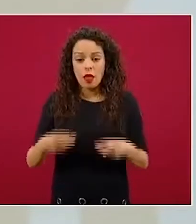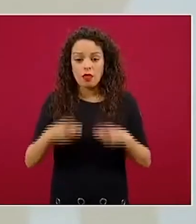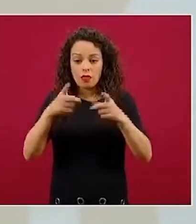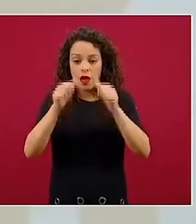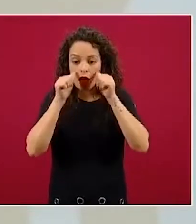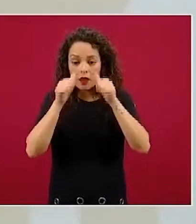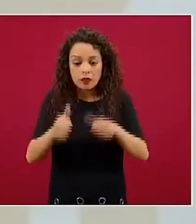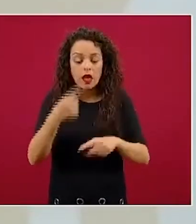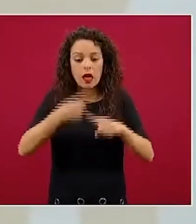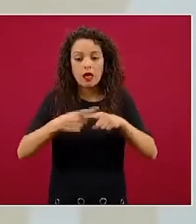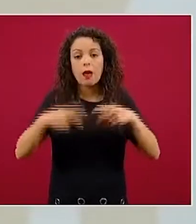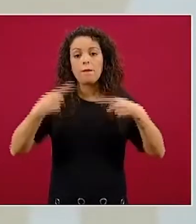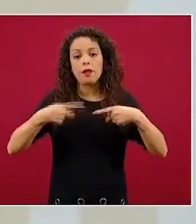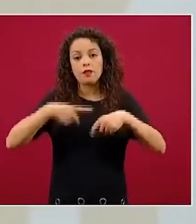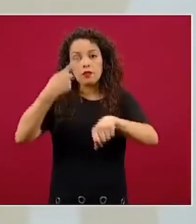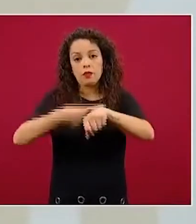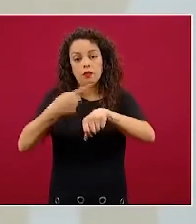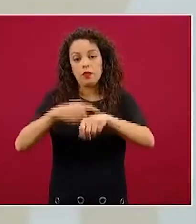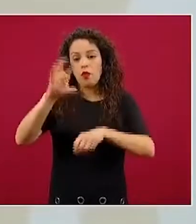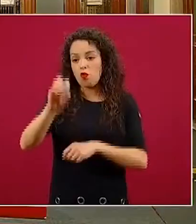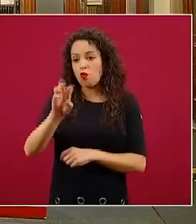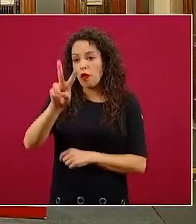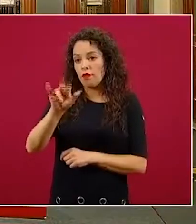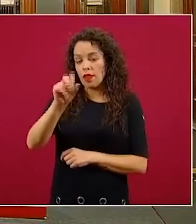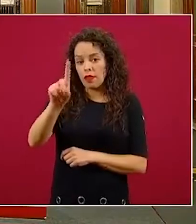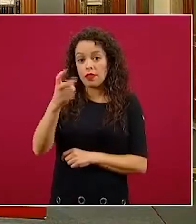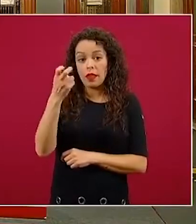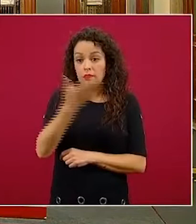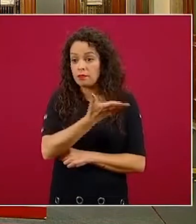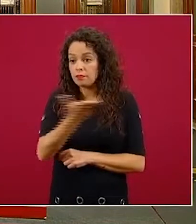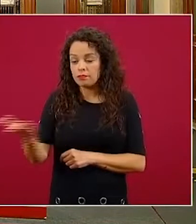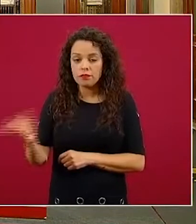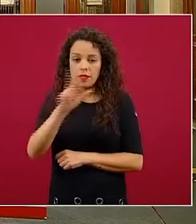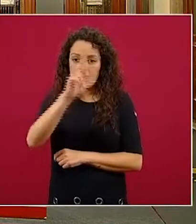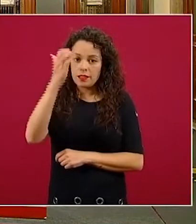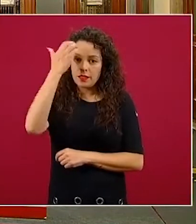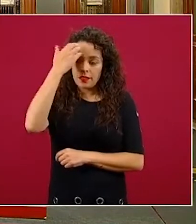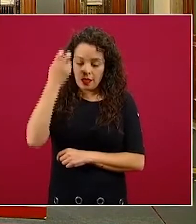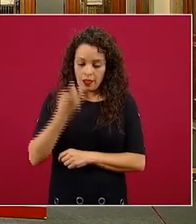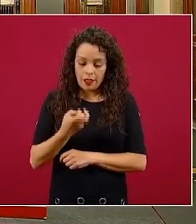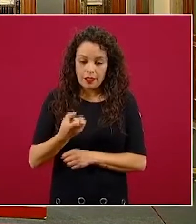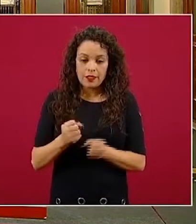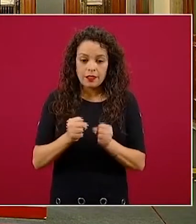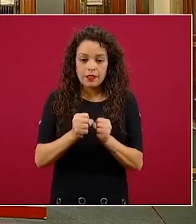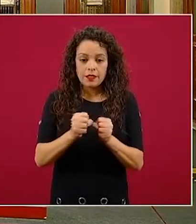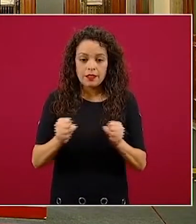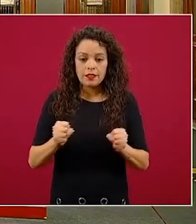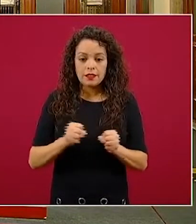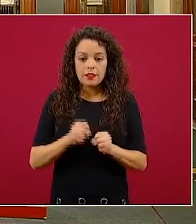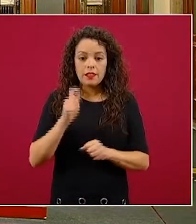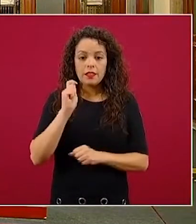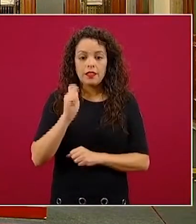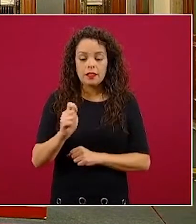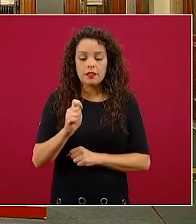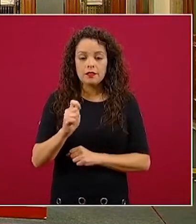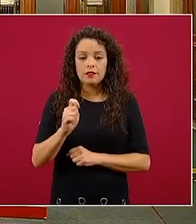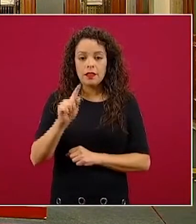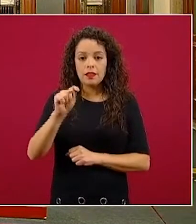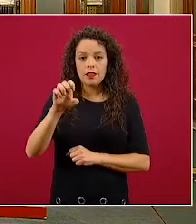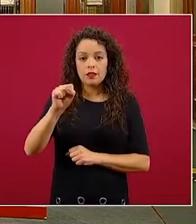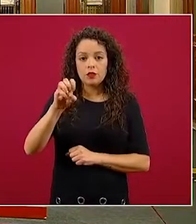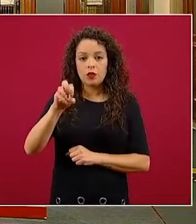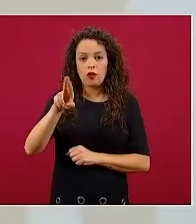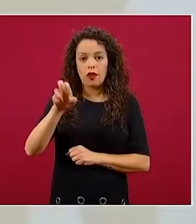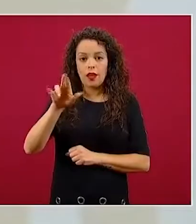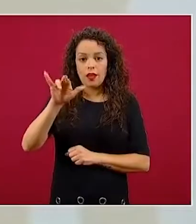y a los enfermos de no COVID. A todos ellos, nuestro reconocimiento desde aquí, desde el Salón de Tesorería de Palacio Nacional. Pero el